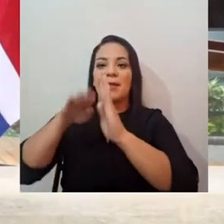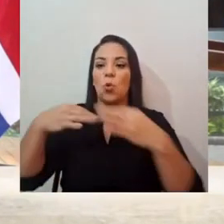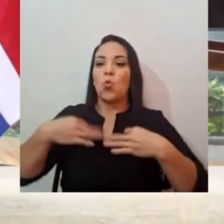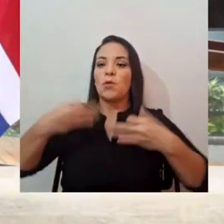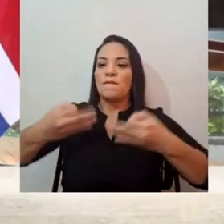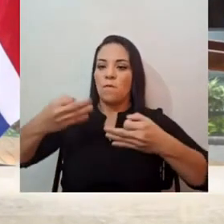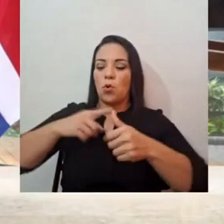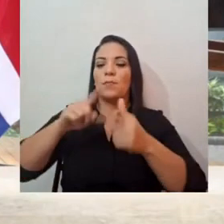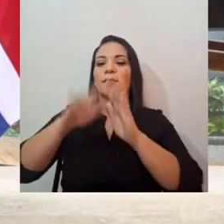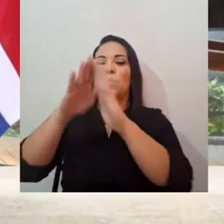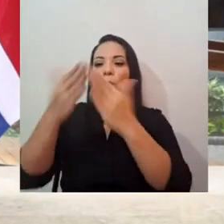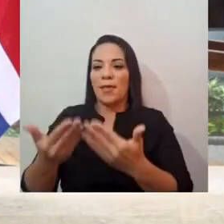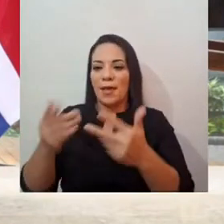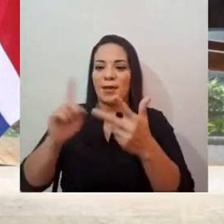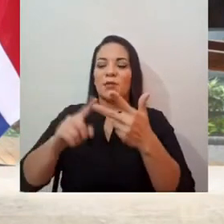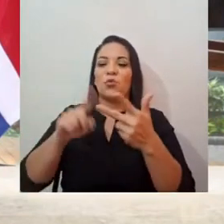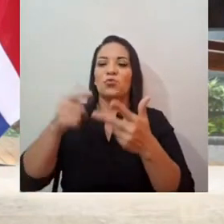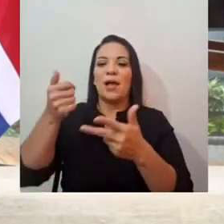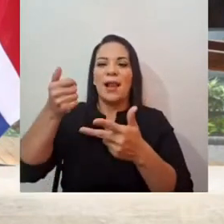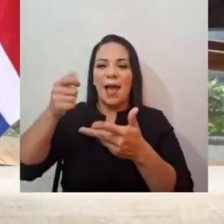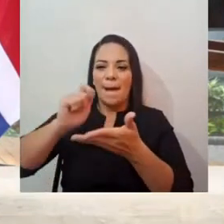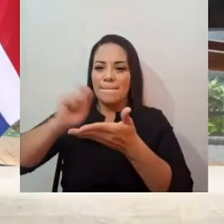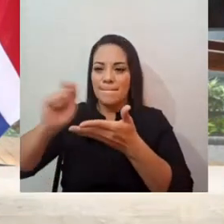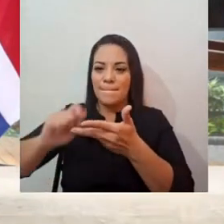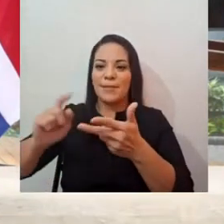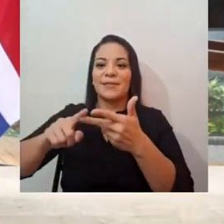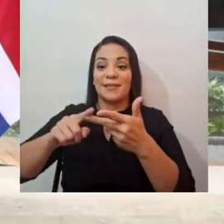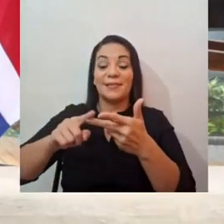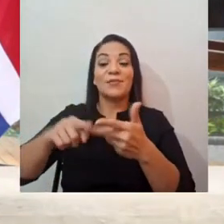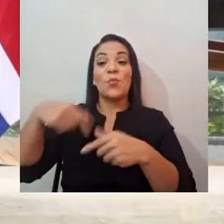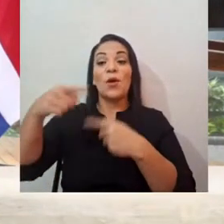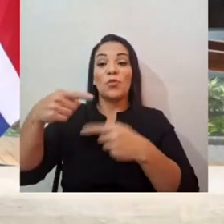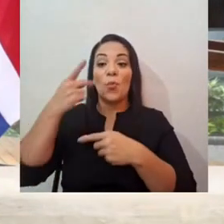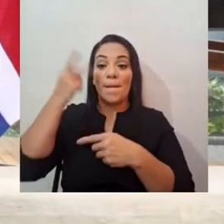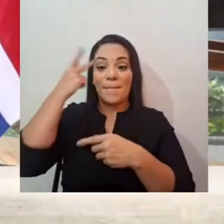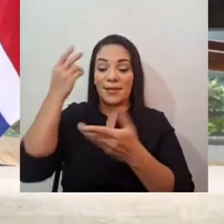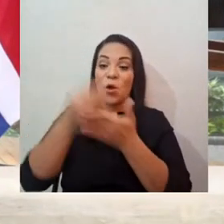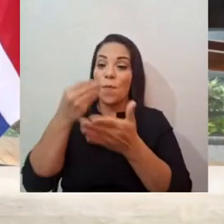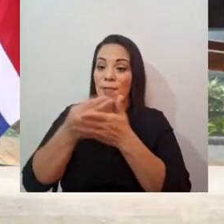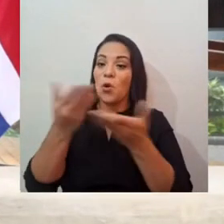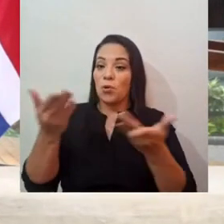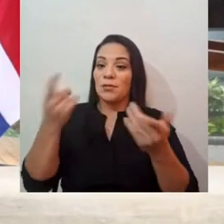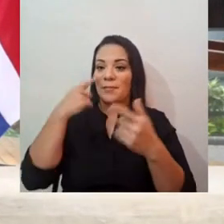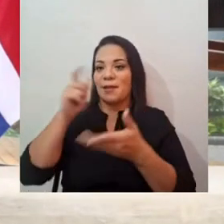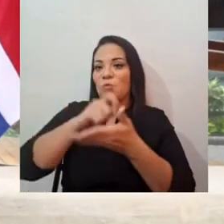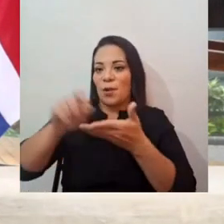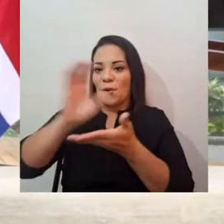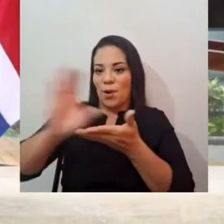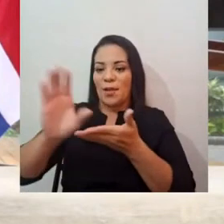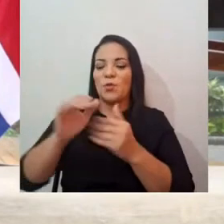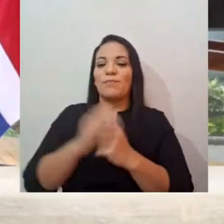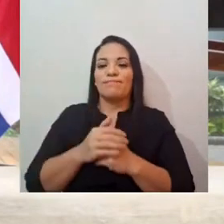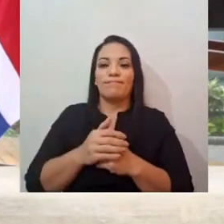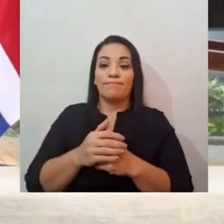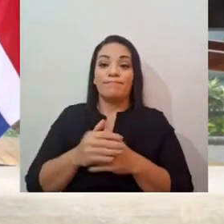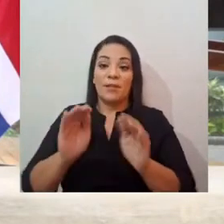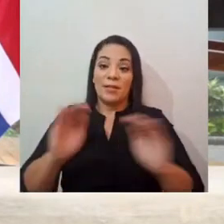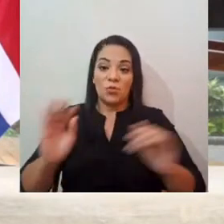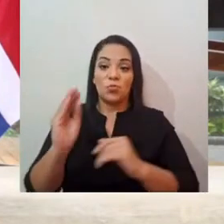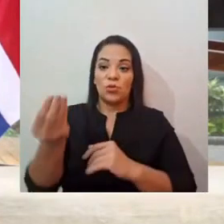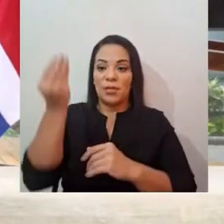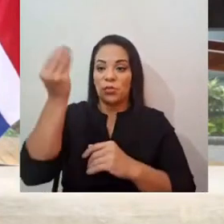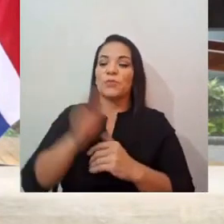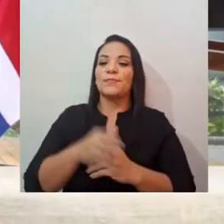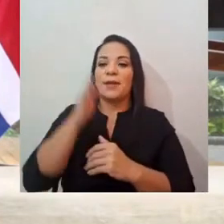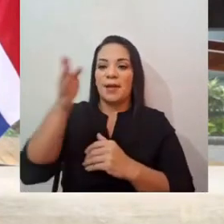cuadernos, los útiles, ahorita que están los padres de familia comprándoles esos implementos a sus niños y a sus muchachos, para que